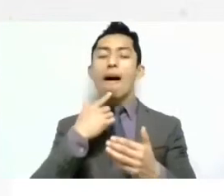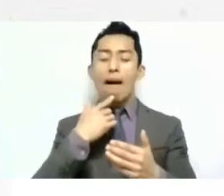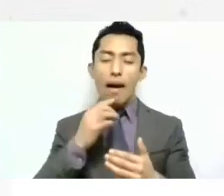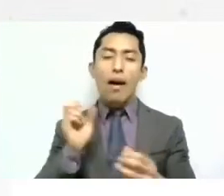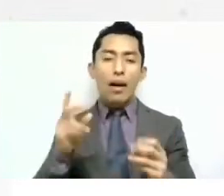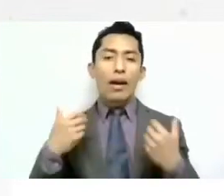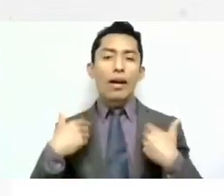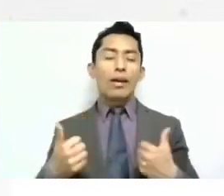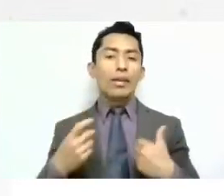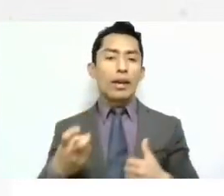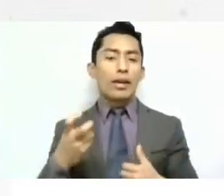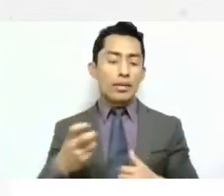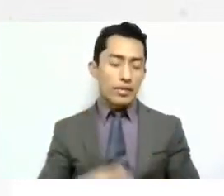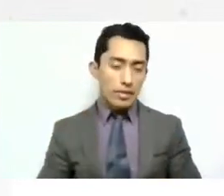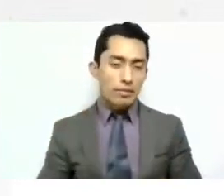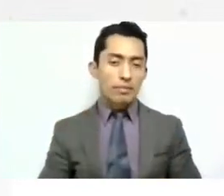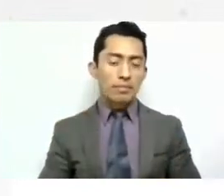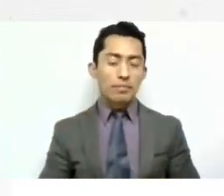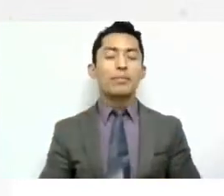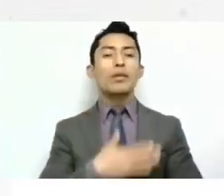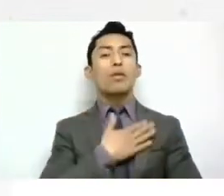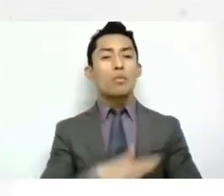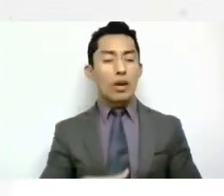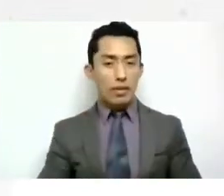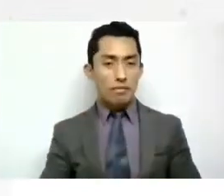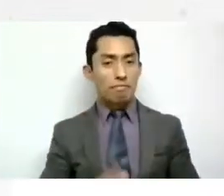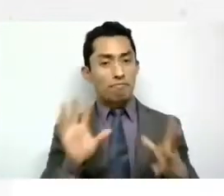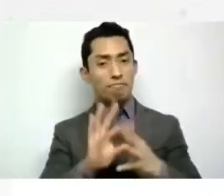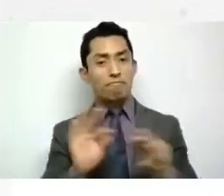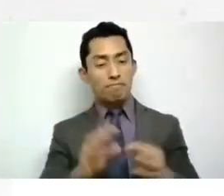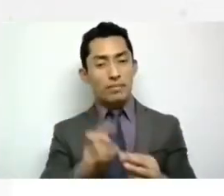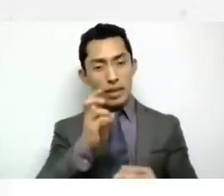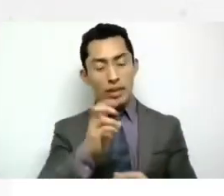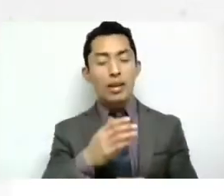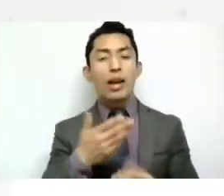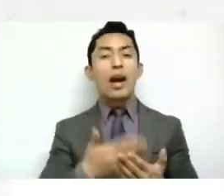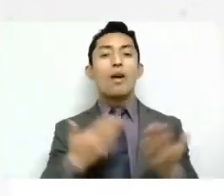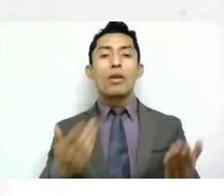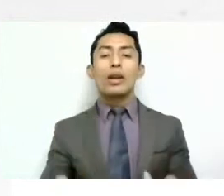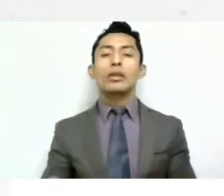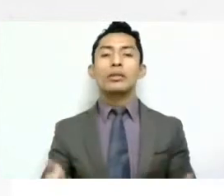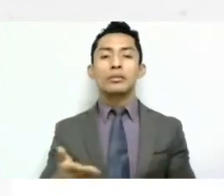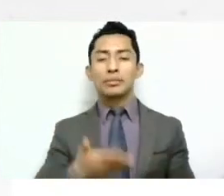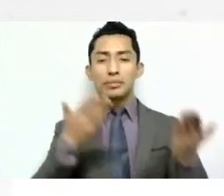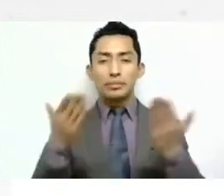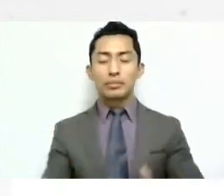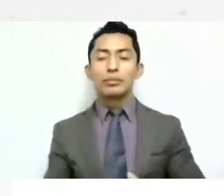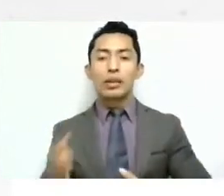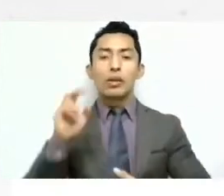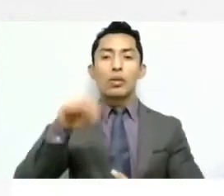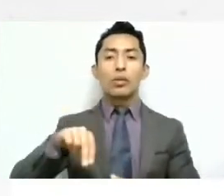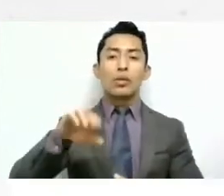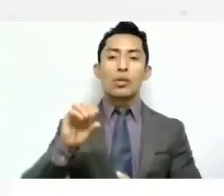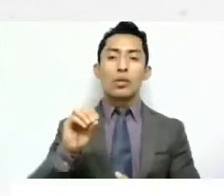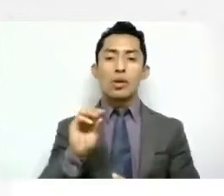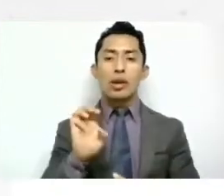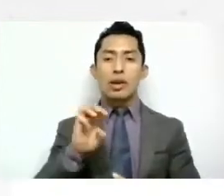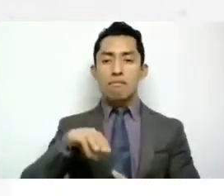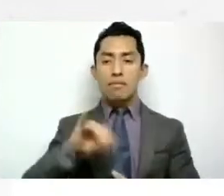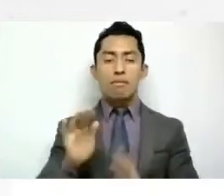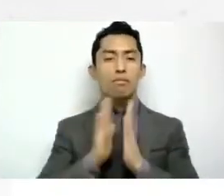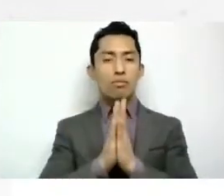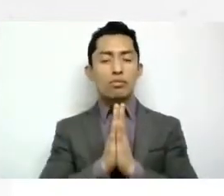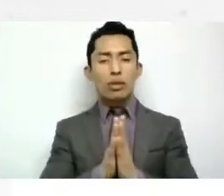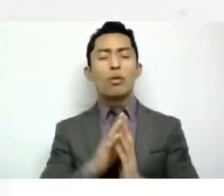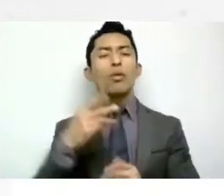social más en específico. Bueno, y con esto ahora sí los dejo con Noemi, Noemi, por favor, cuál